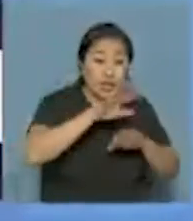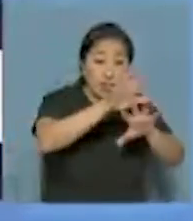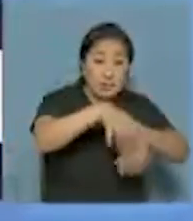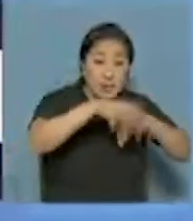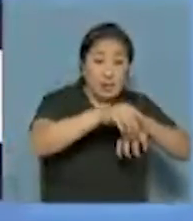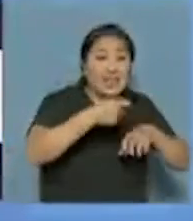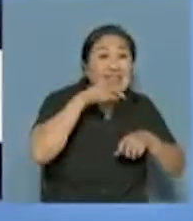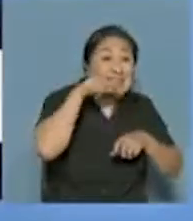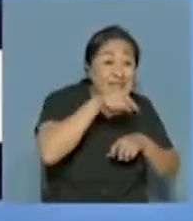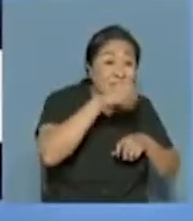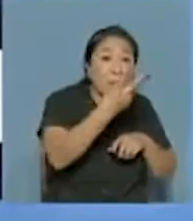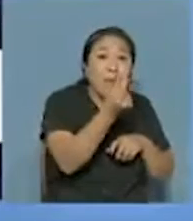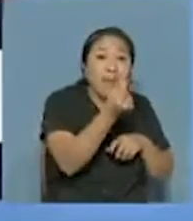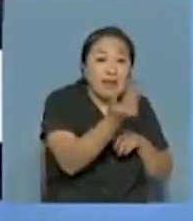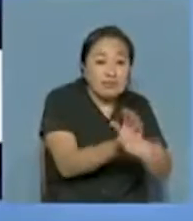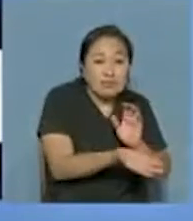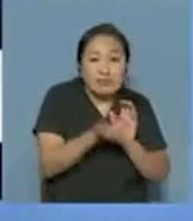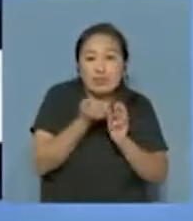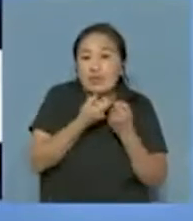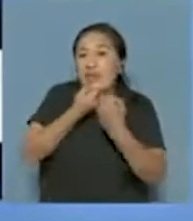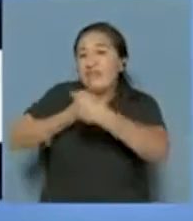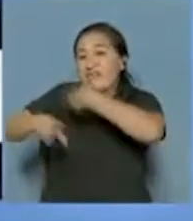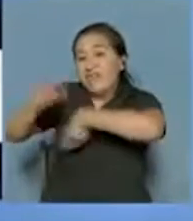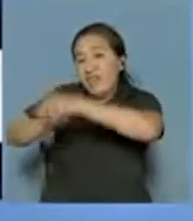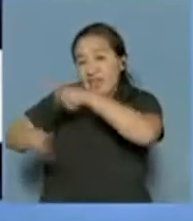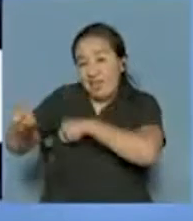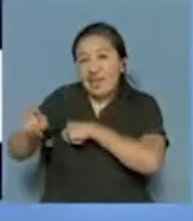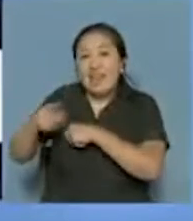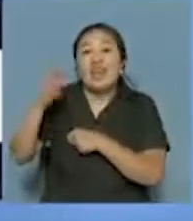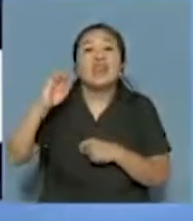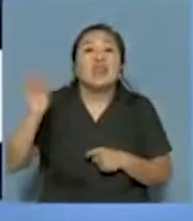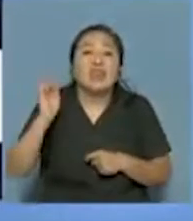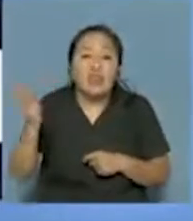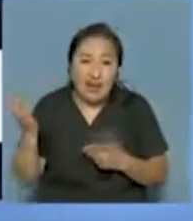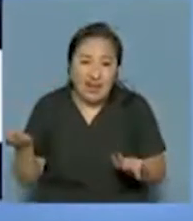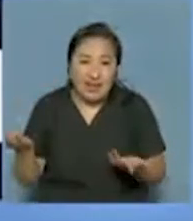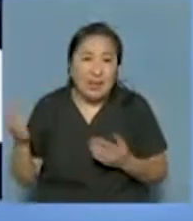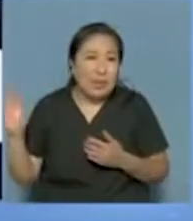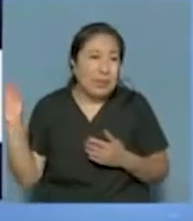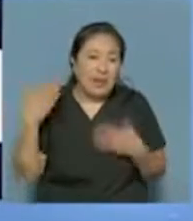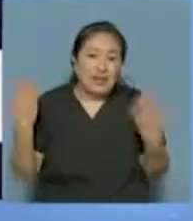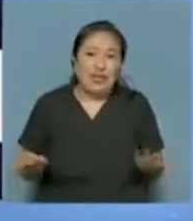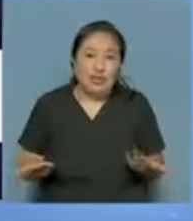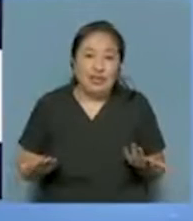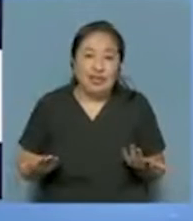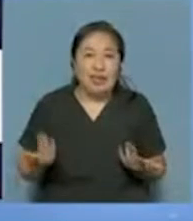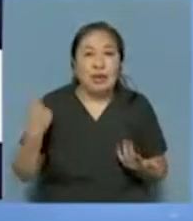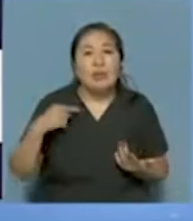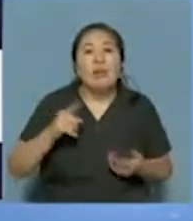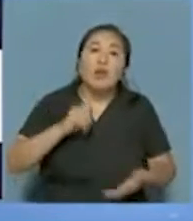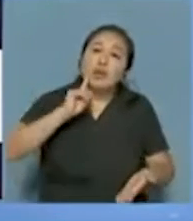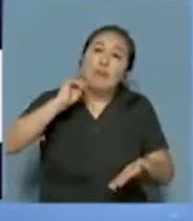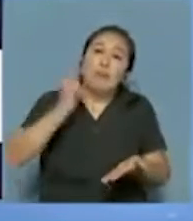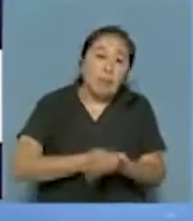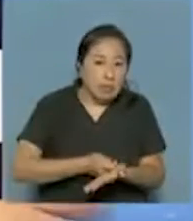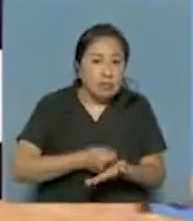exporta. Eso significan divisas, eso significan ingresos para la nación y para ser distribuido en todo. Pero tenemos la retención a la